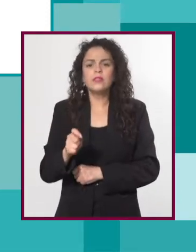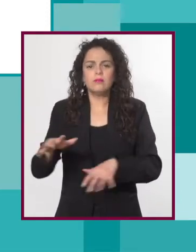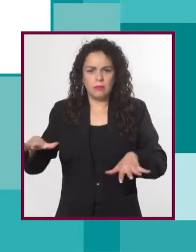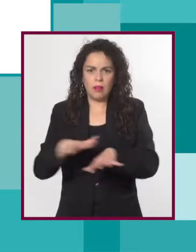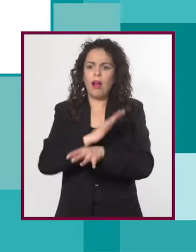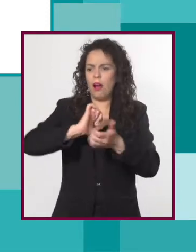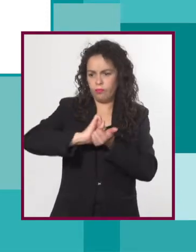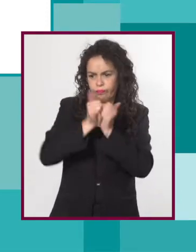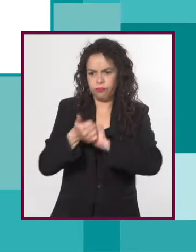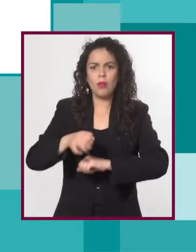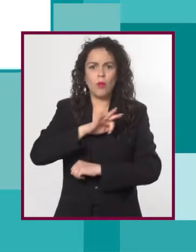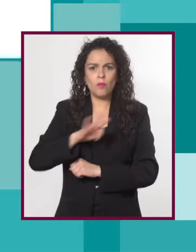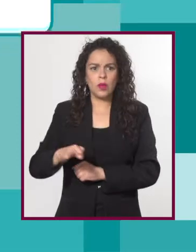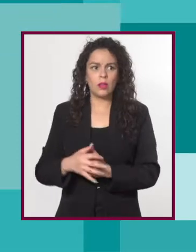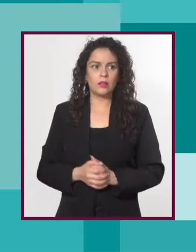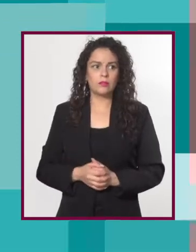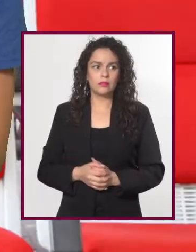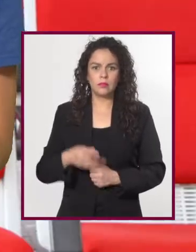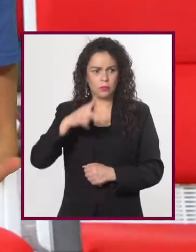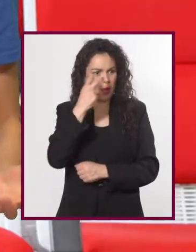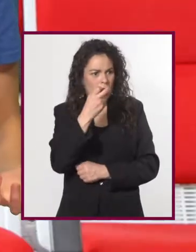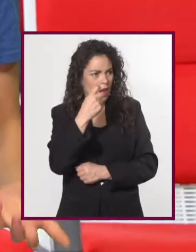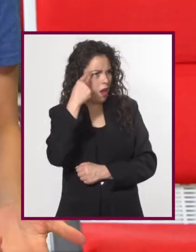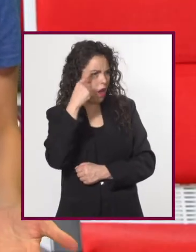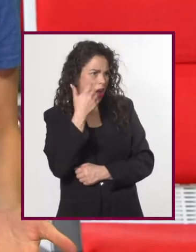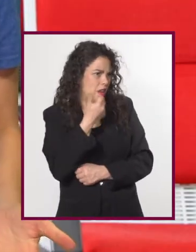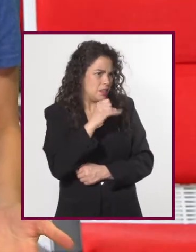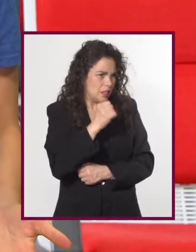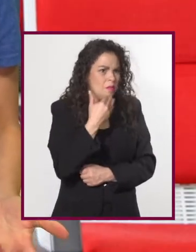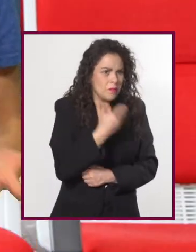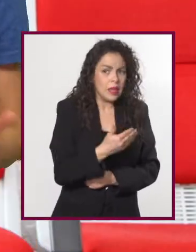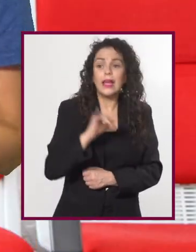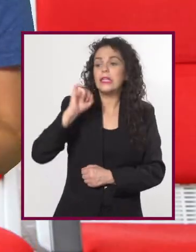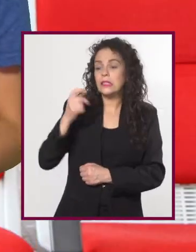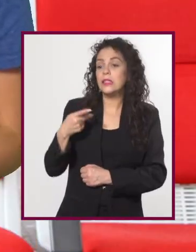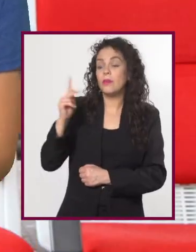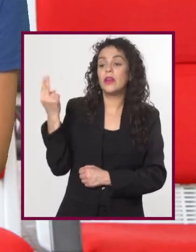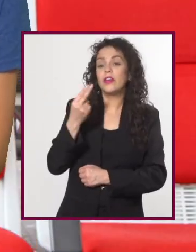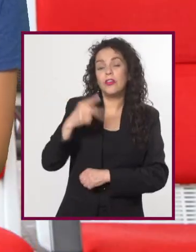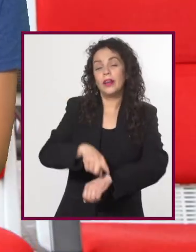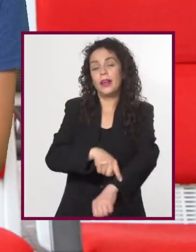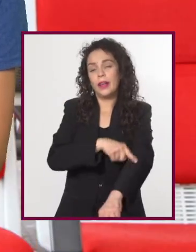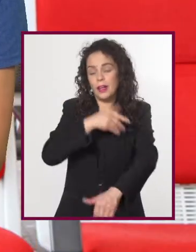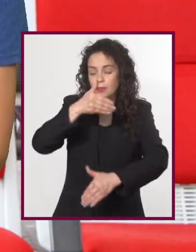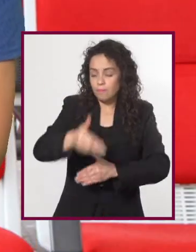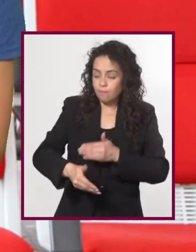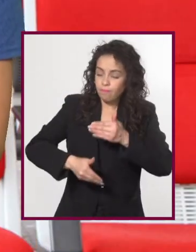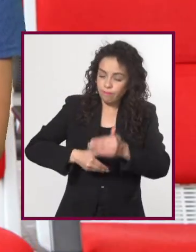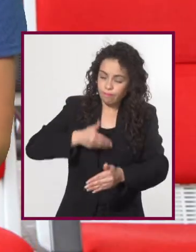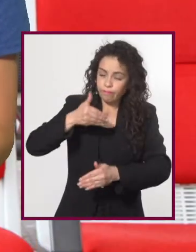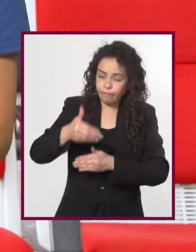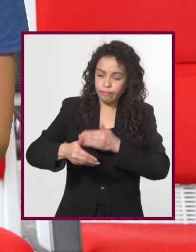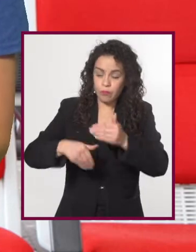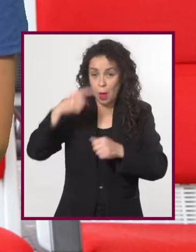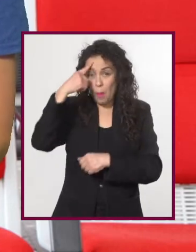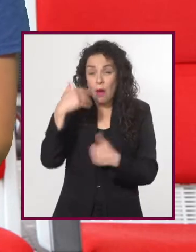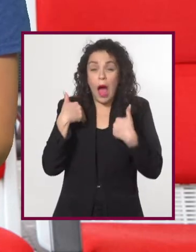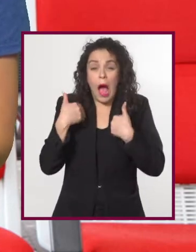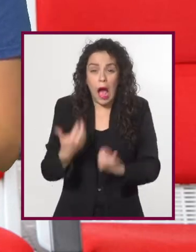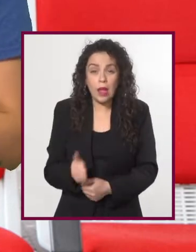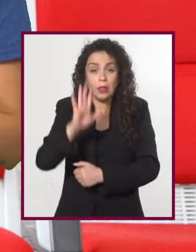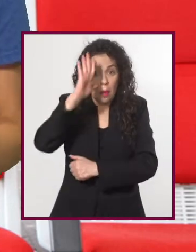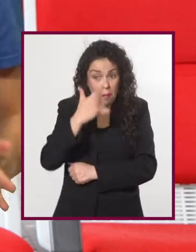revertirlas. Pero eso es lógico. Claro que es lo lógico. Pero fue un largo camino para entender algo que parece simple.